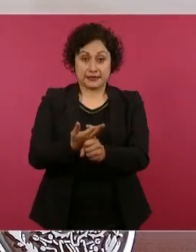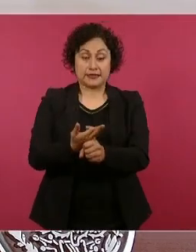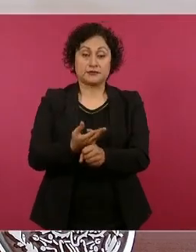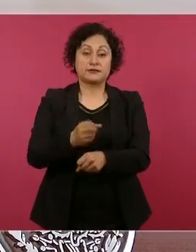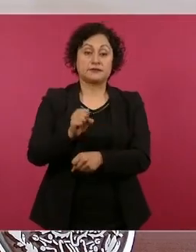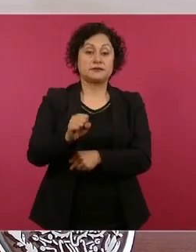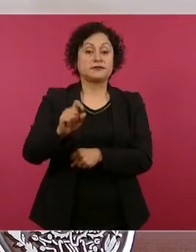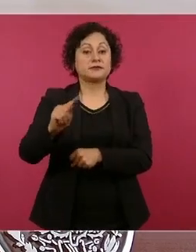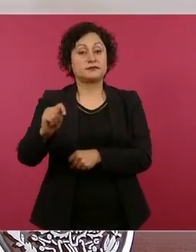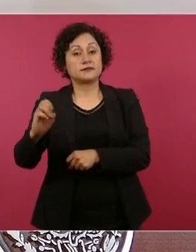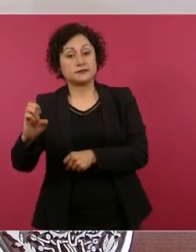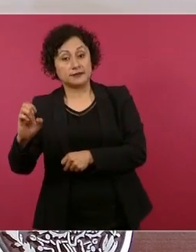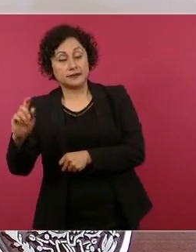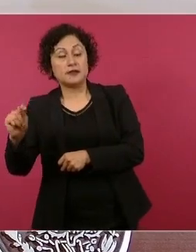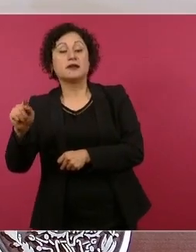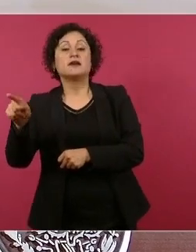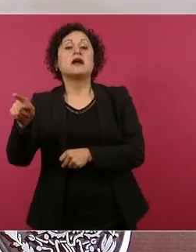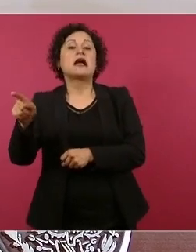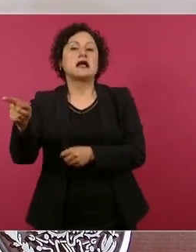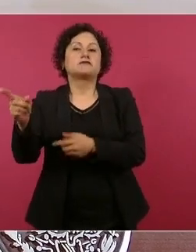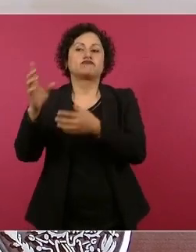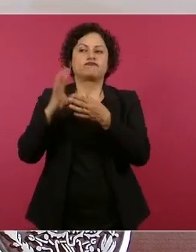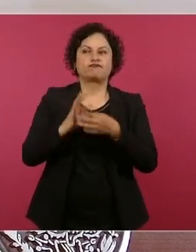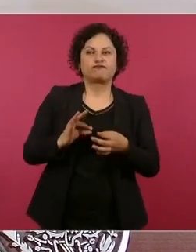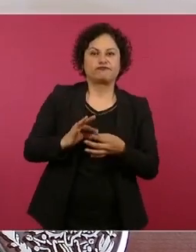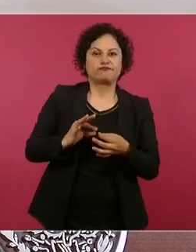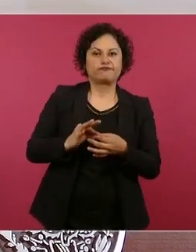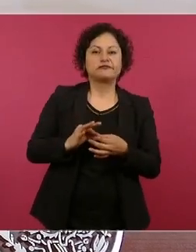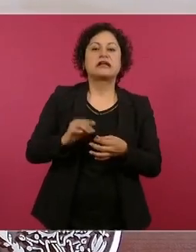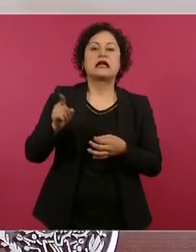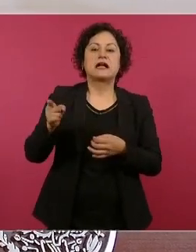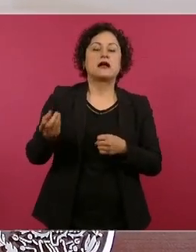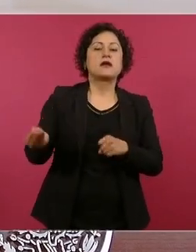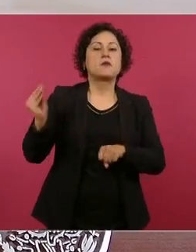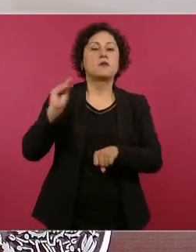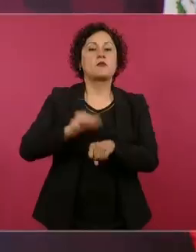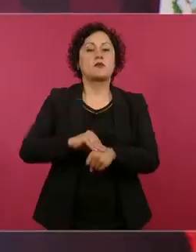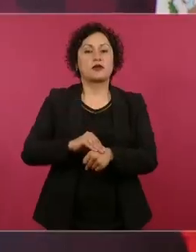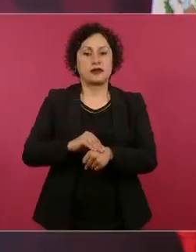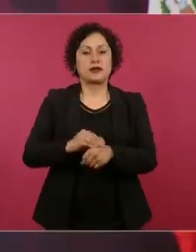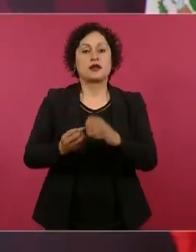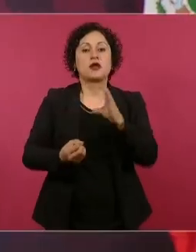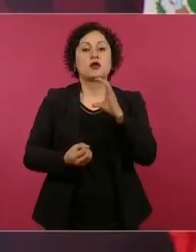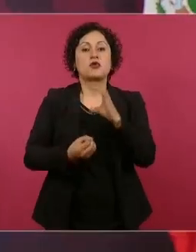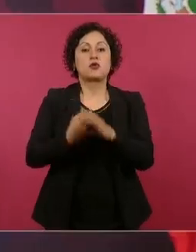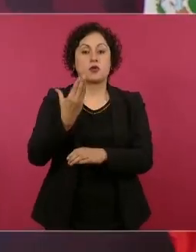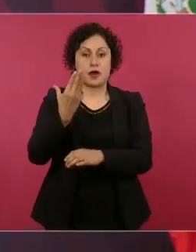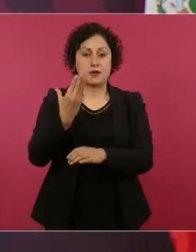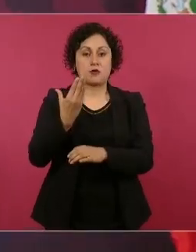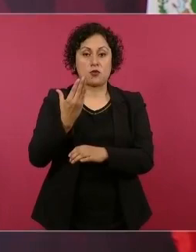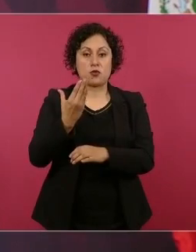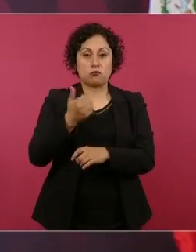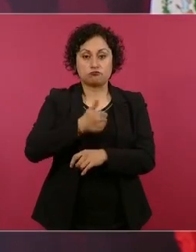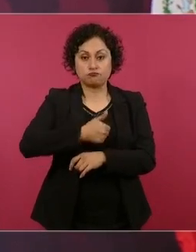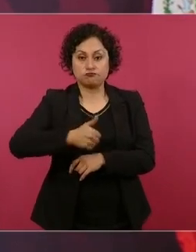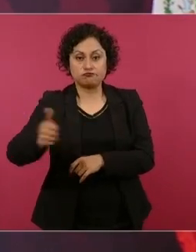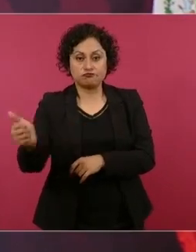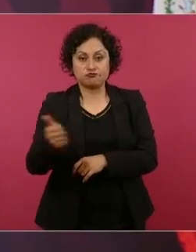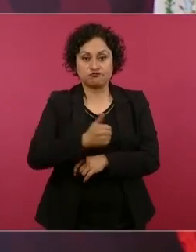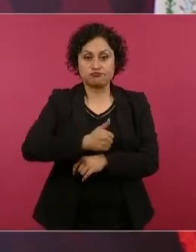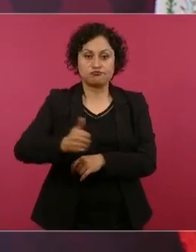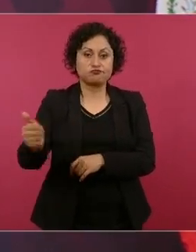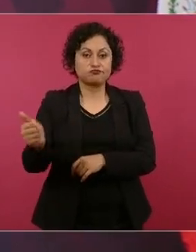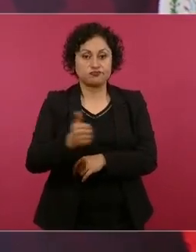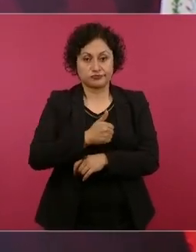establecer un mecanismo de transporte con ahorros con ahorros